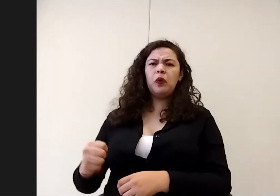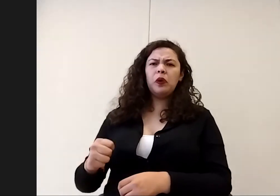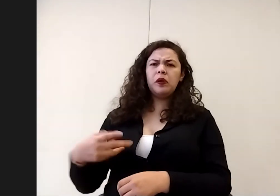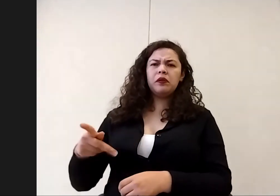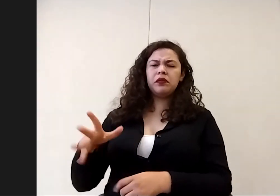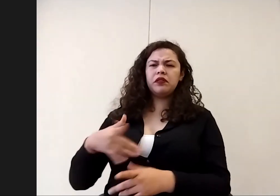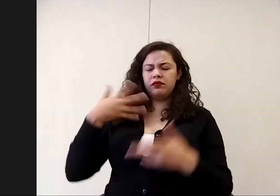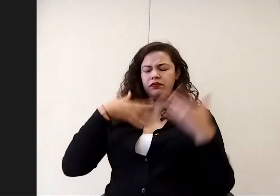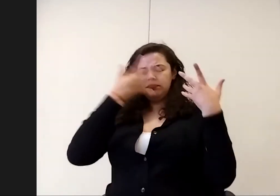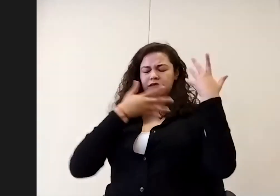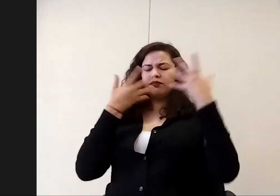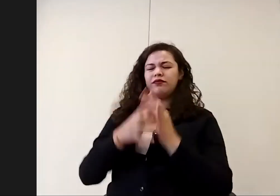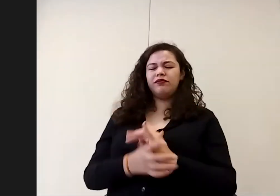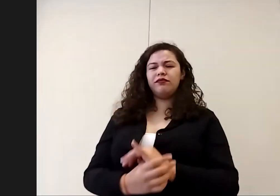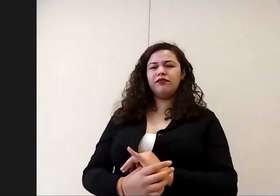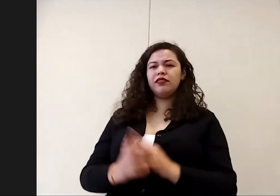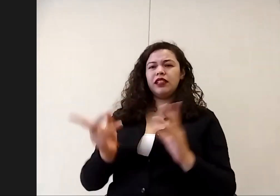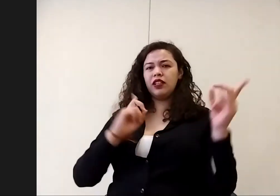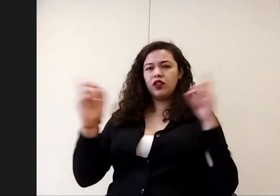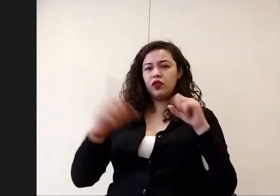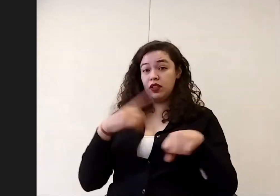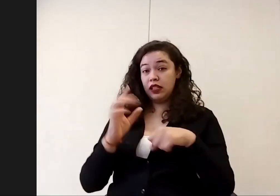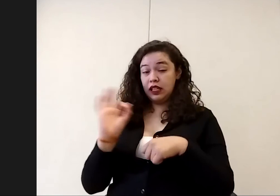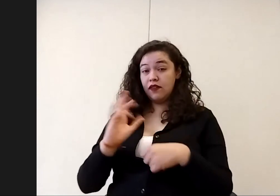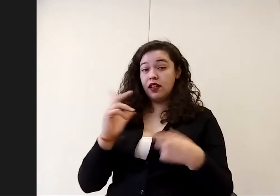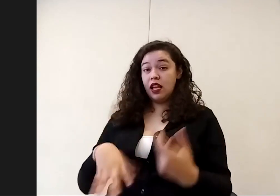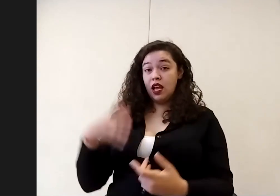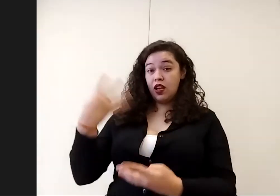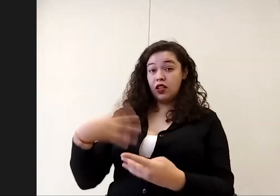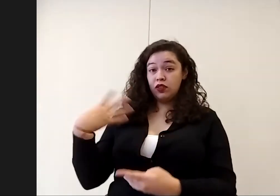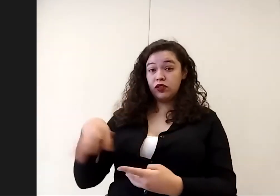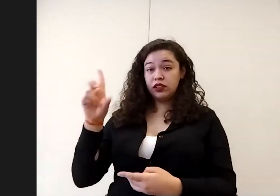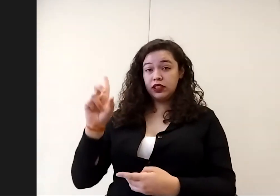confundió un poco de que si son casos sospechosos aún así son 14 días